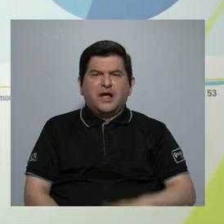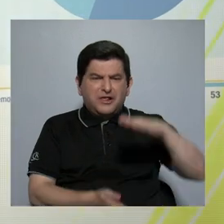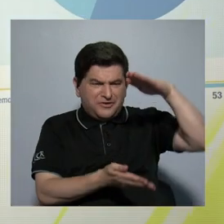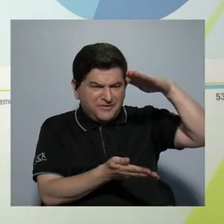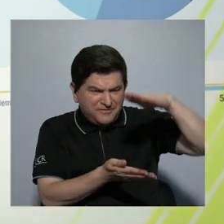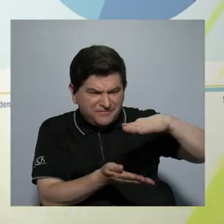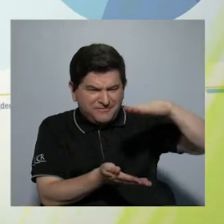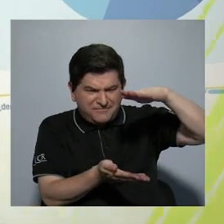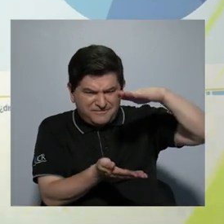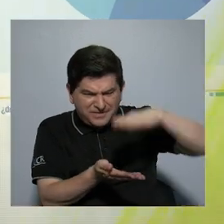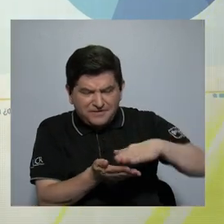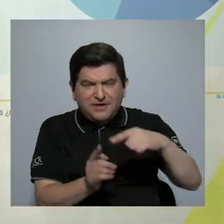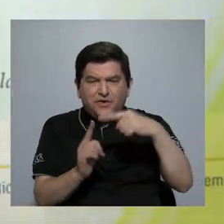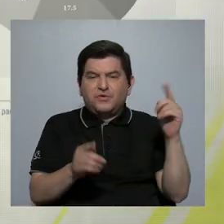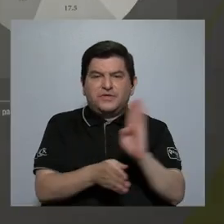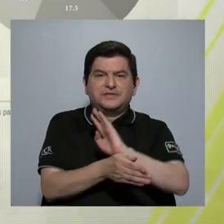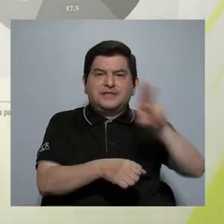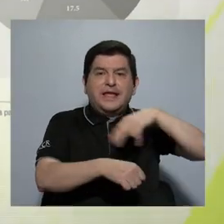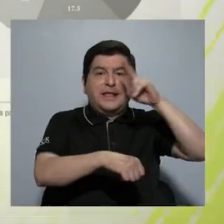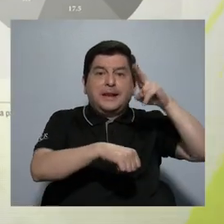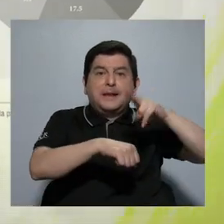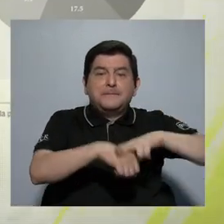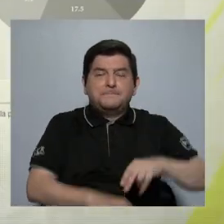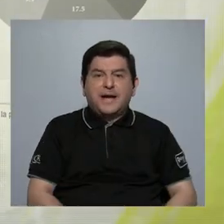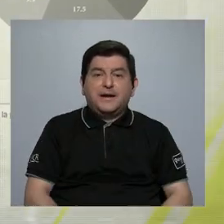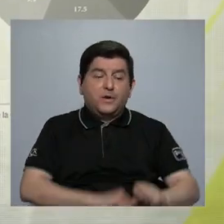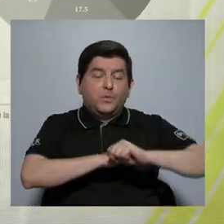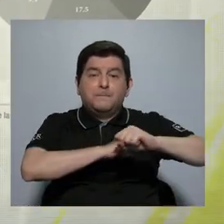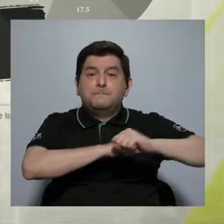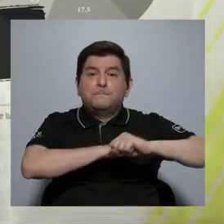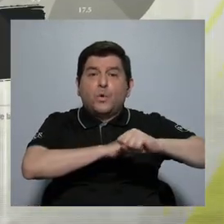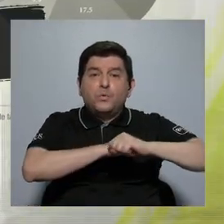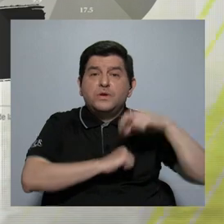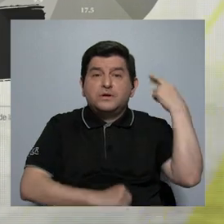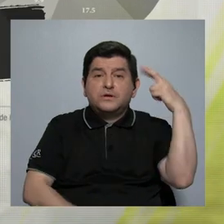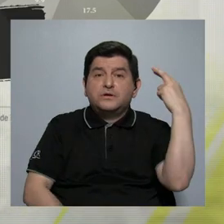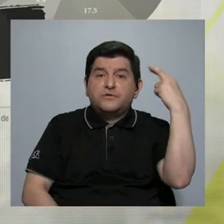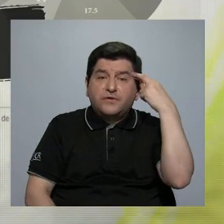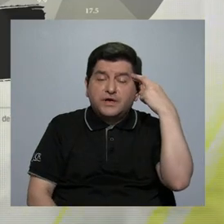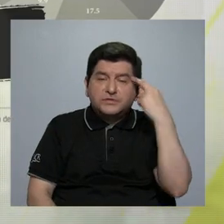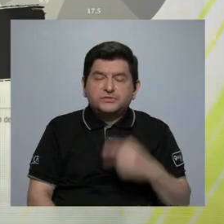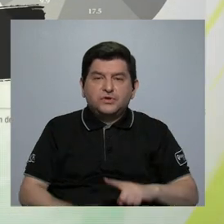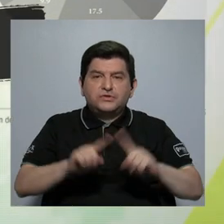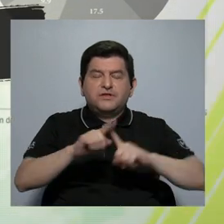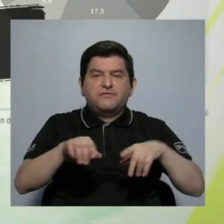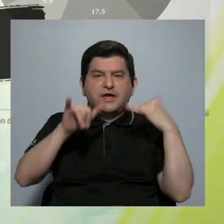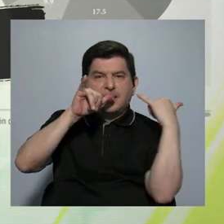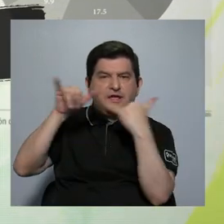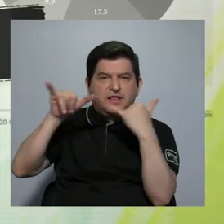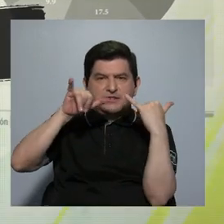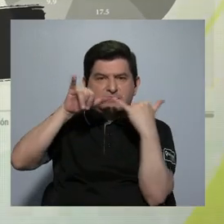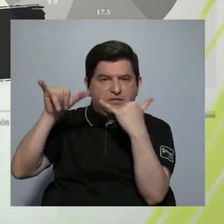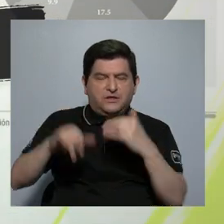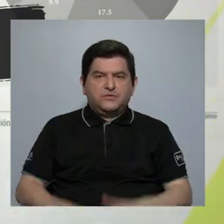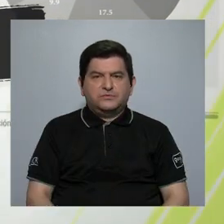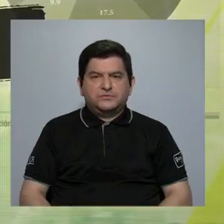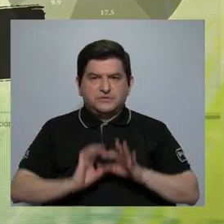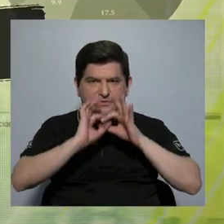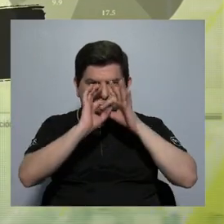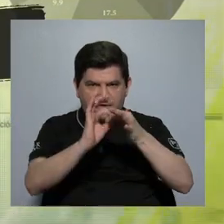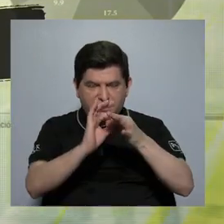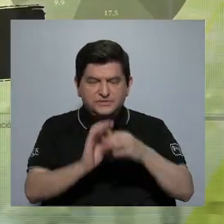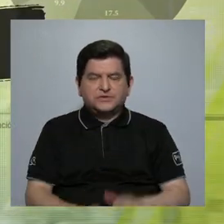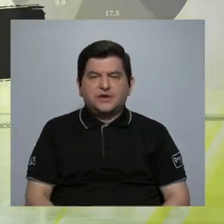que se le había rebajado, por parte del Banco Nacional, publicidad a raíz de ciertas denuncias en cuanto